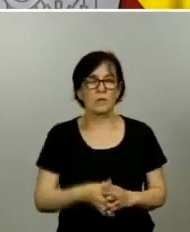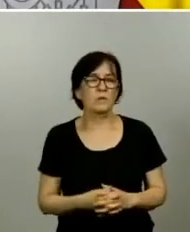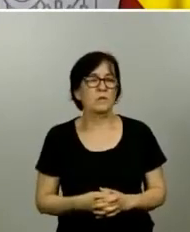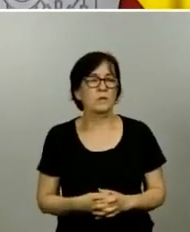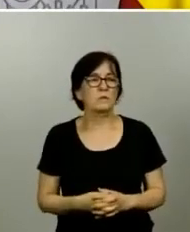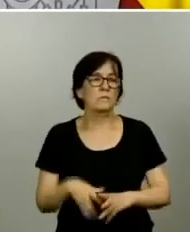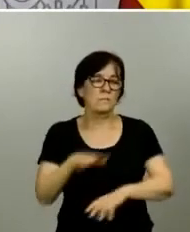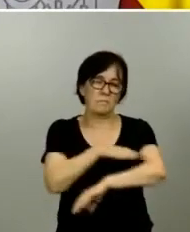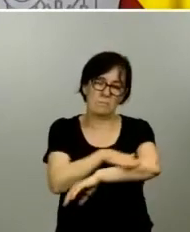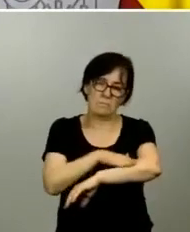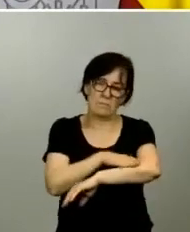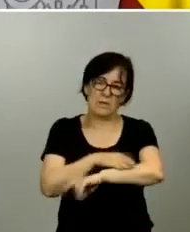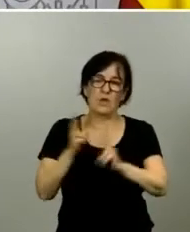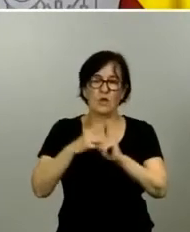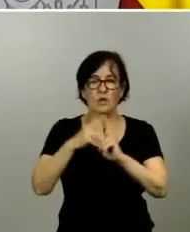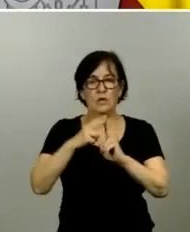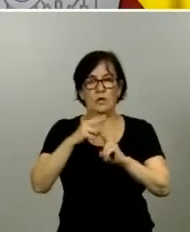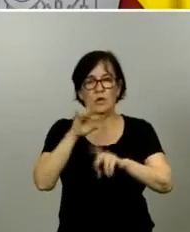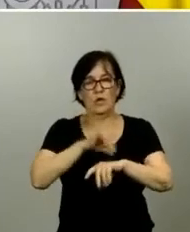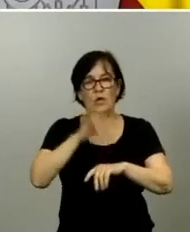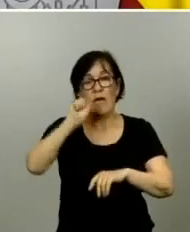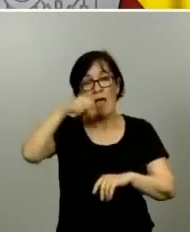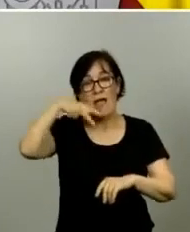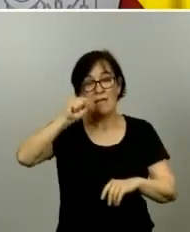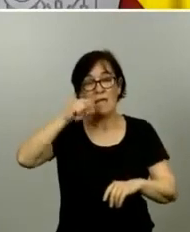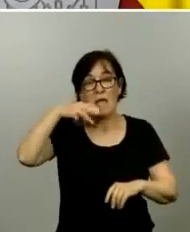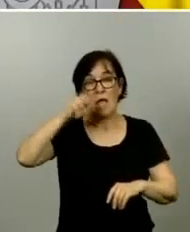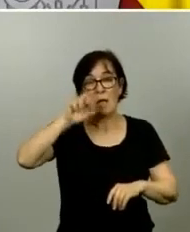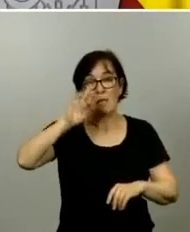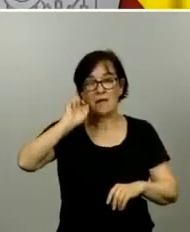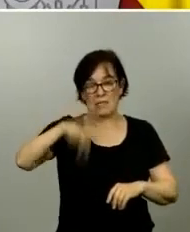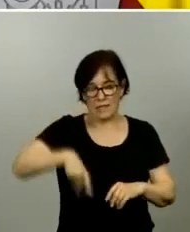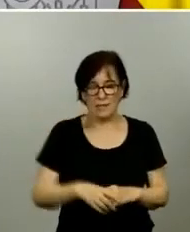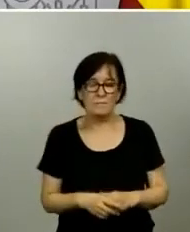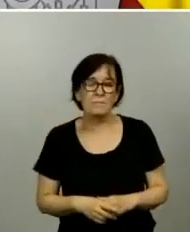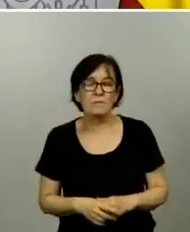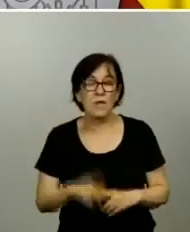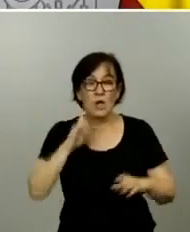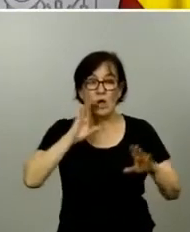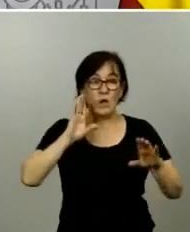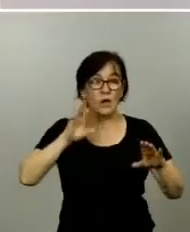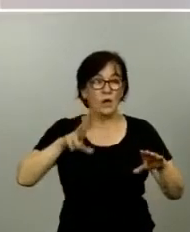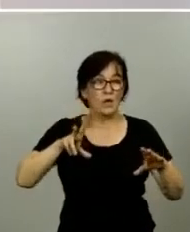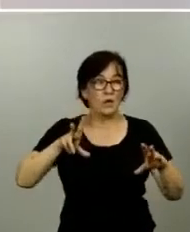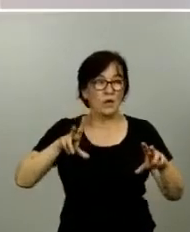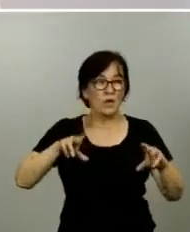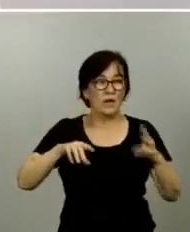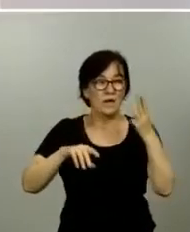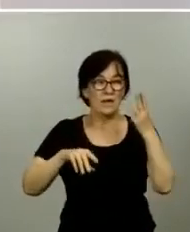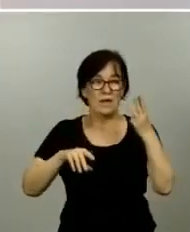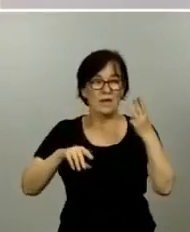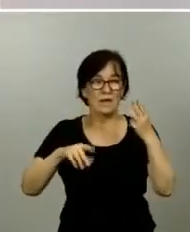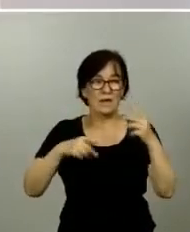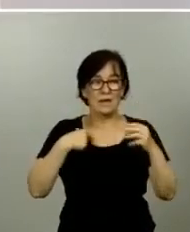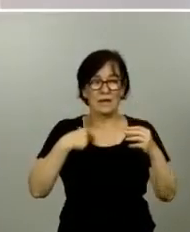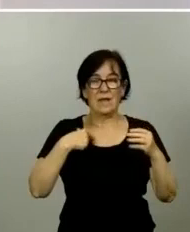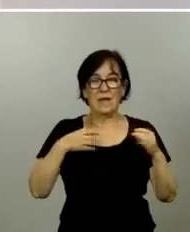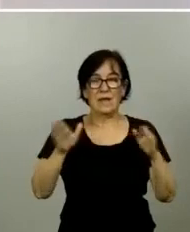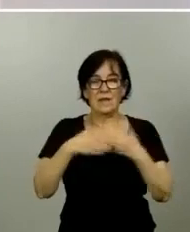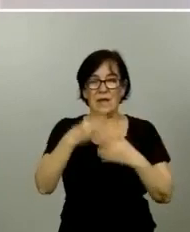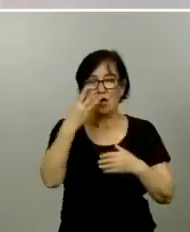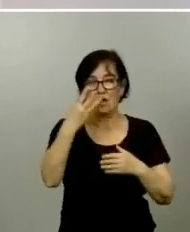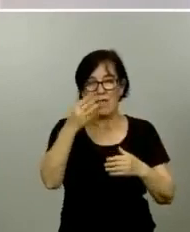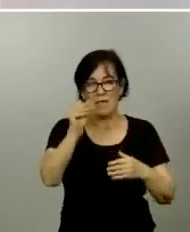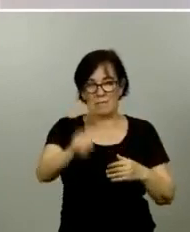doctor Simón Ana Martín del periódico es diario soy la última cierro con tres preguntas si me lo permiten primero